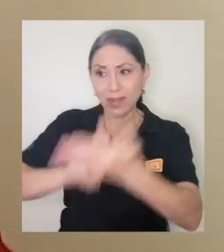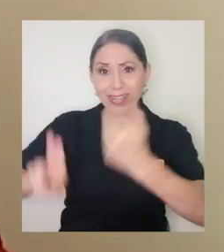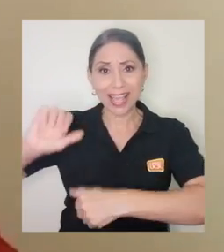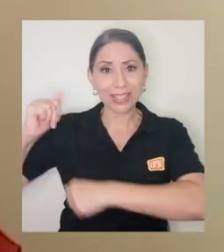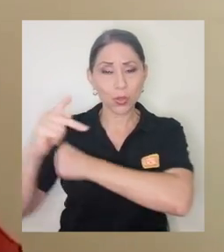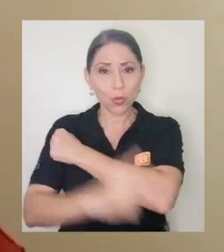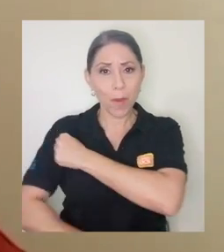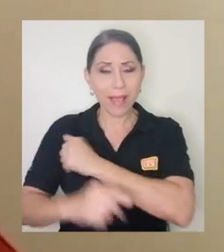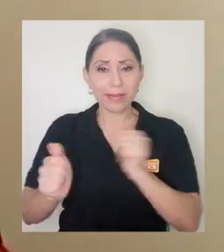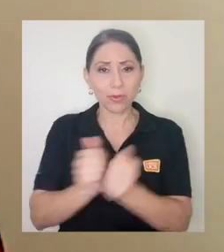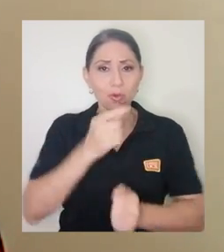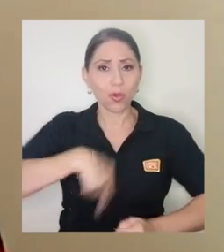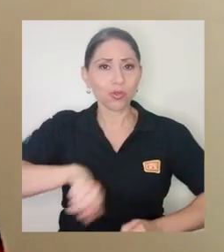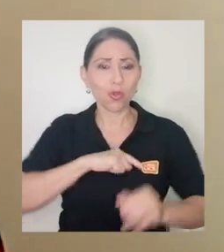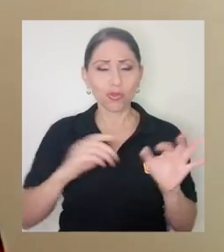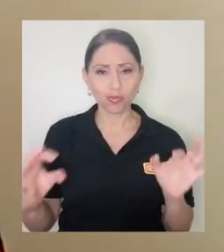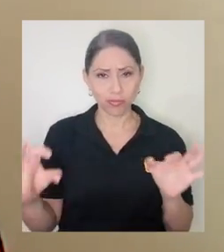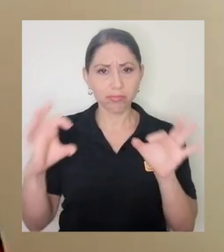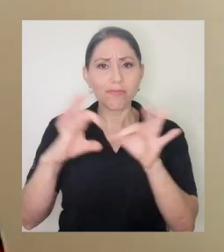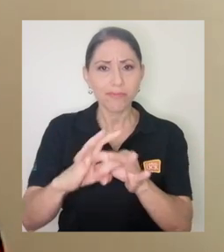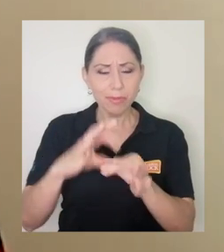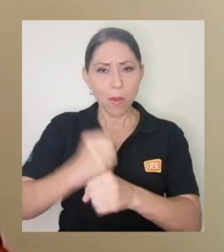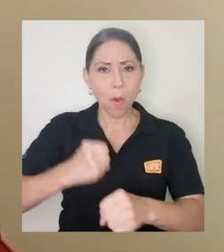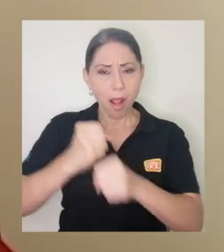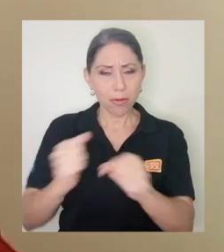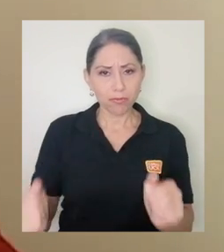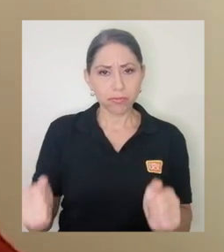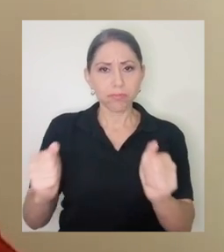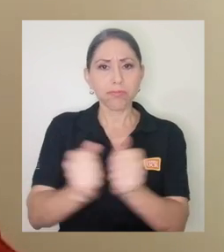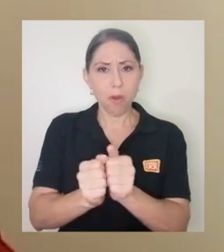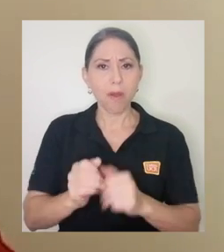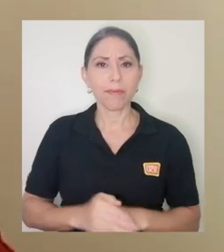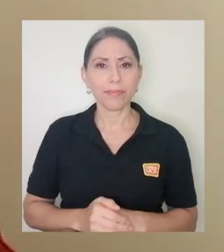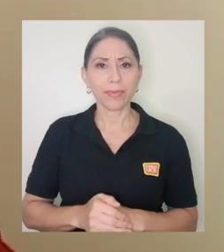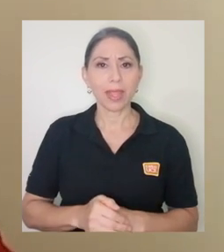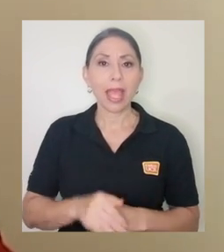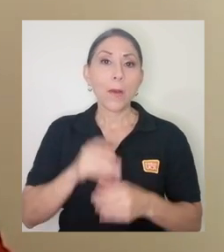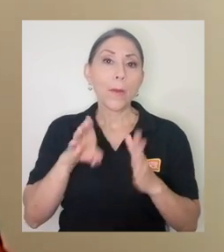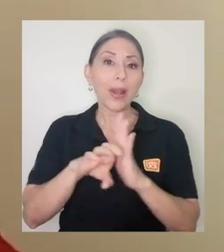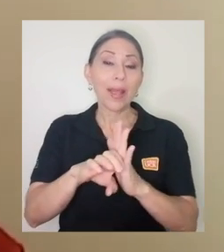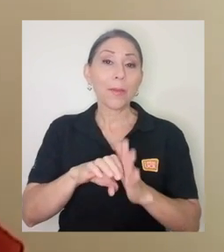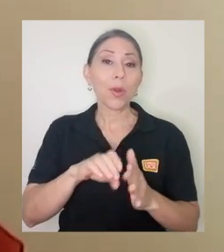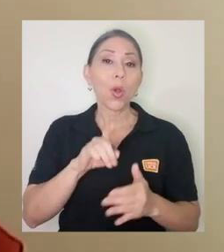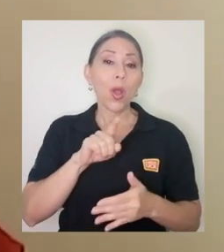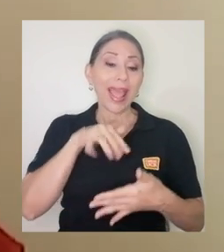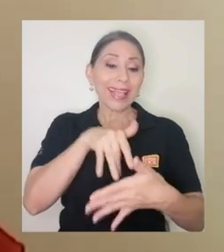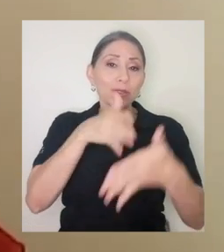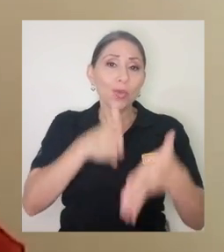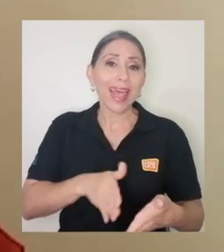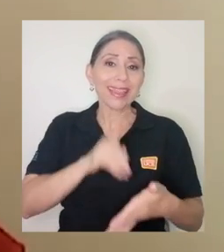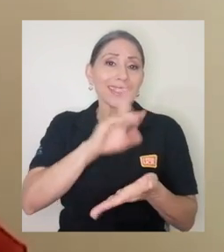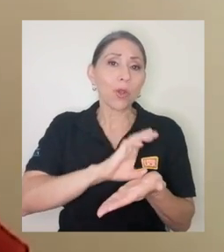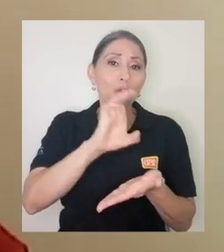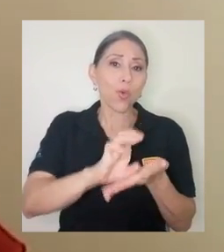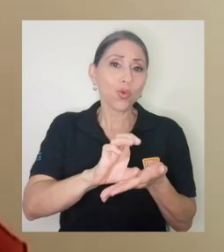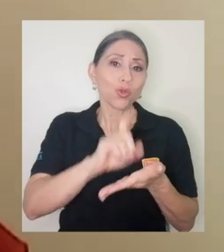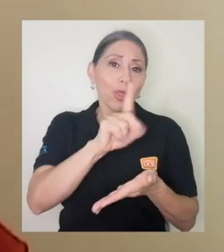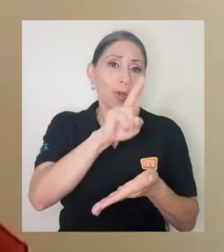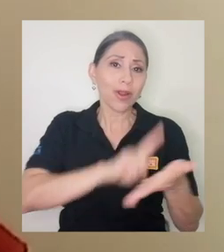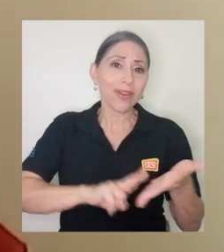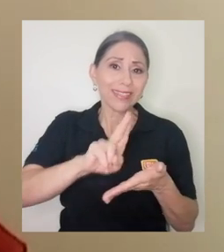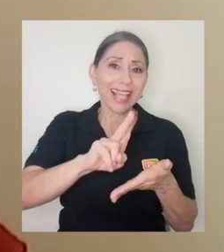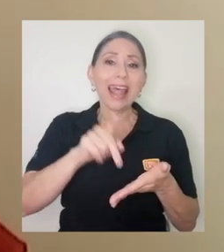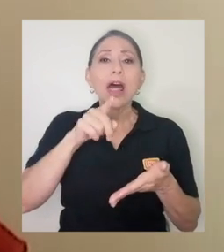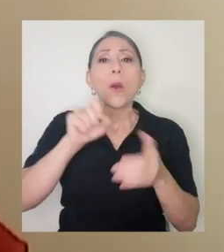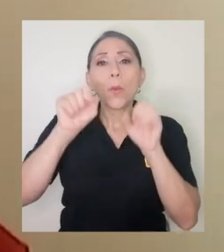nosotros, de tal manera que entonces estudiantes de un curso de una universidad puedan compartir con estudiantes de un curso